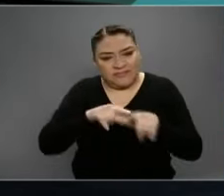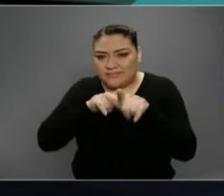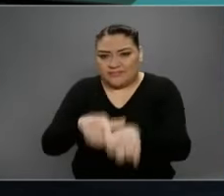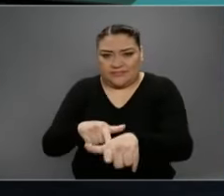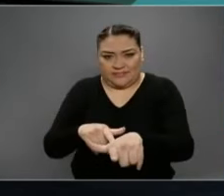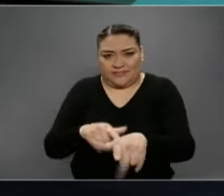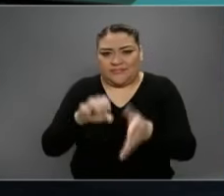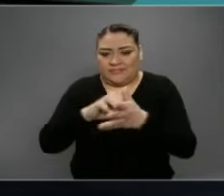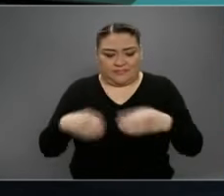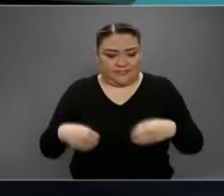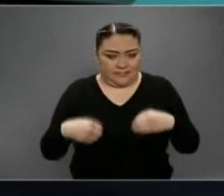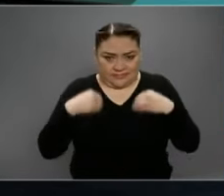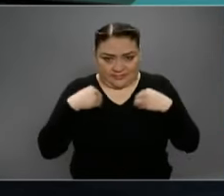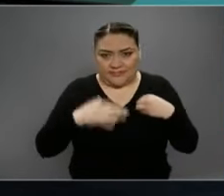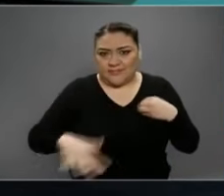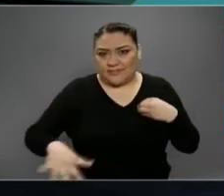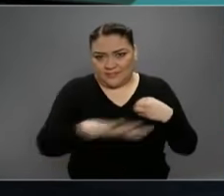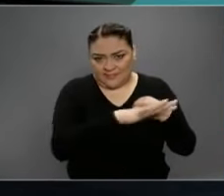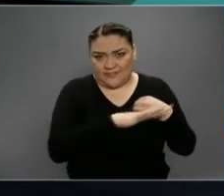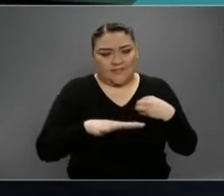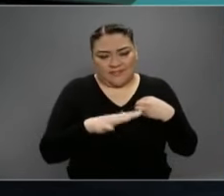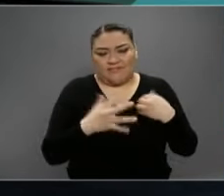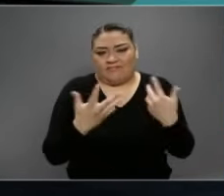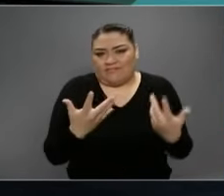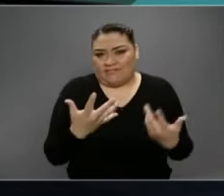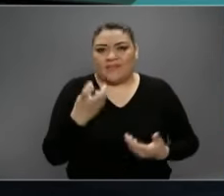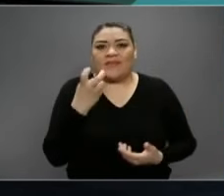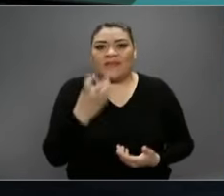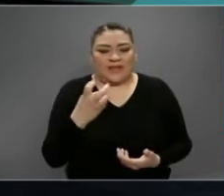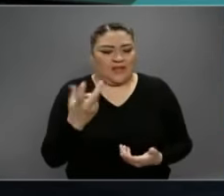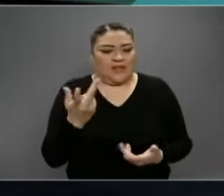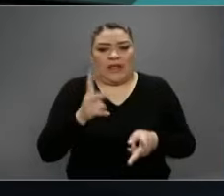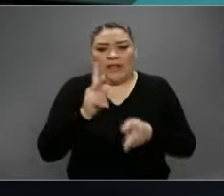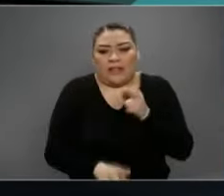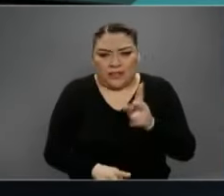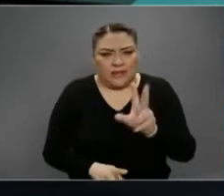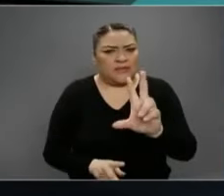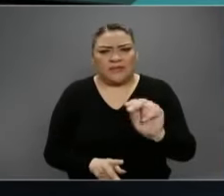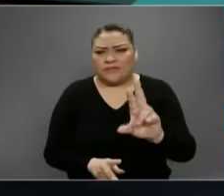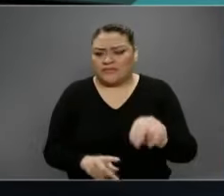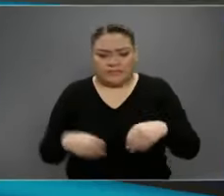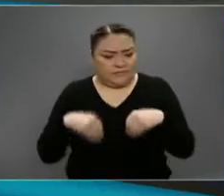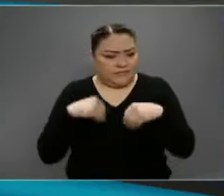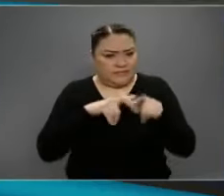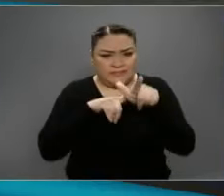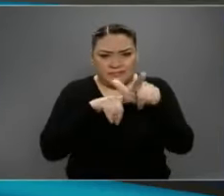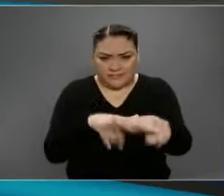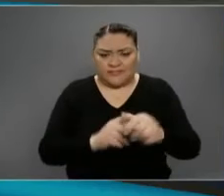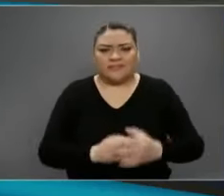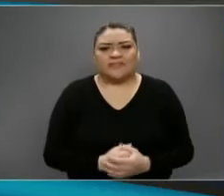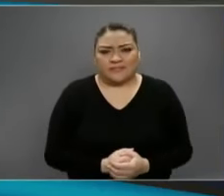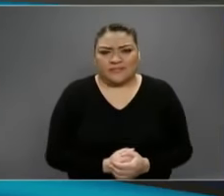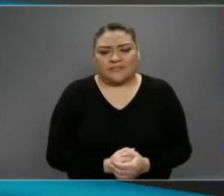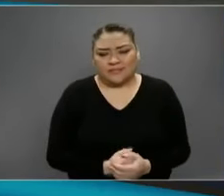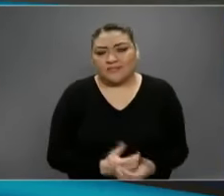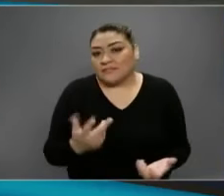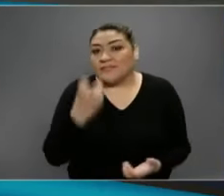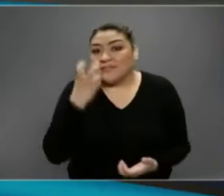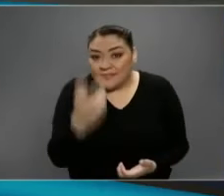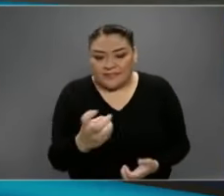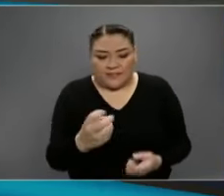digamos que nuestra vida no se interrumpa demasiado. Así es. Esto es